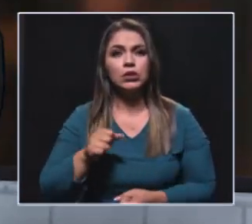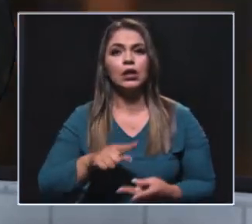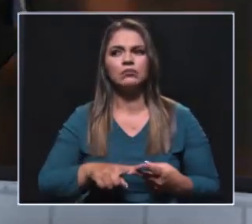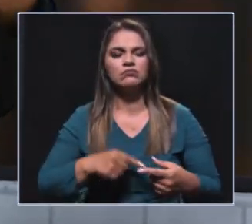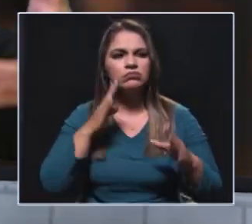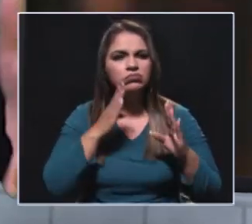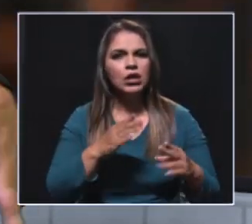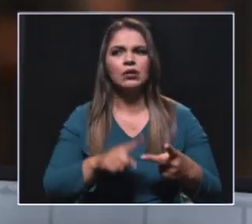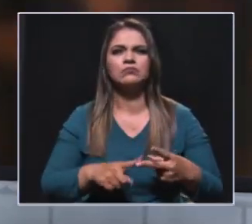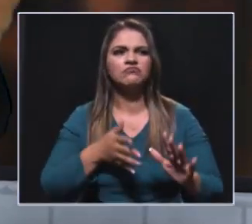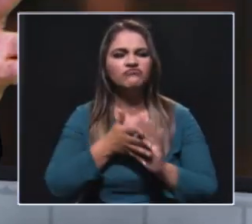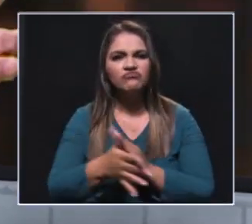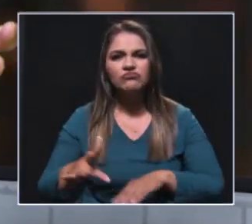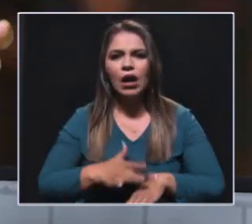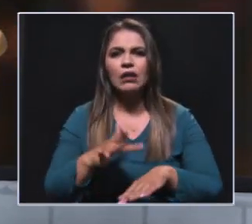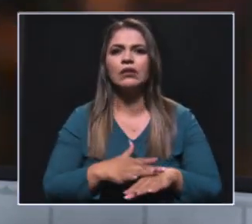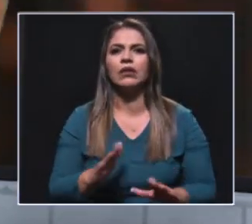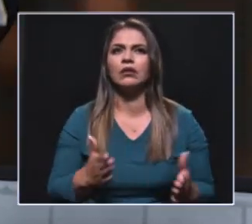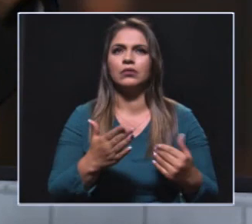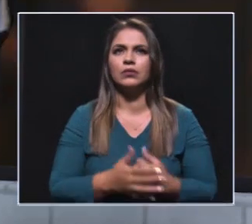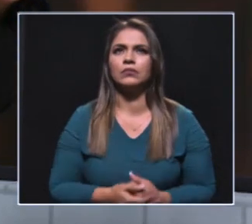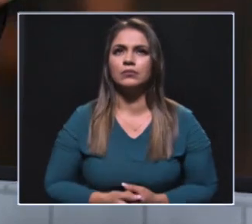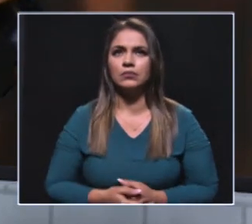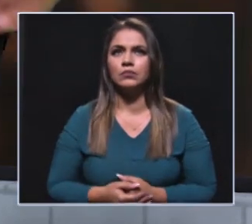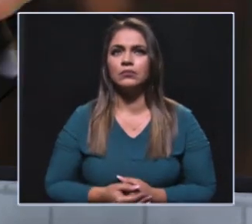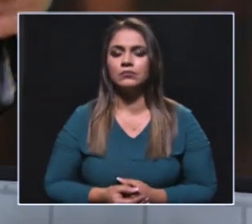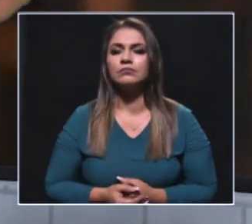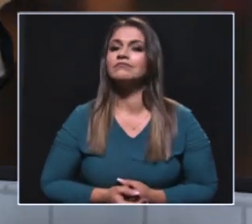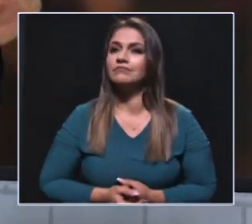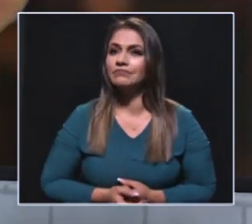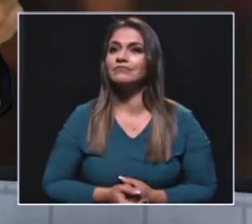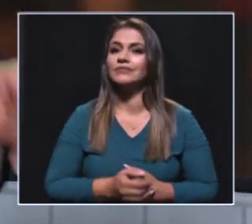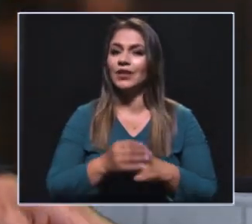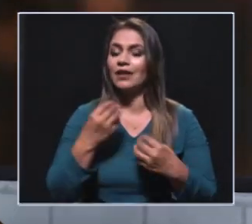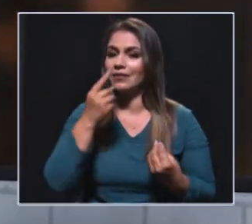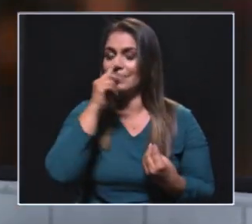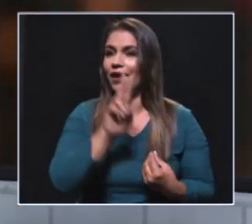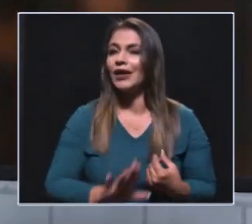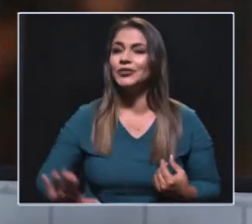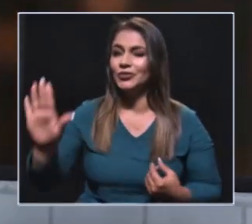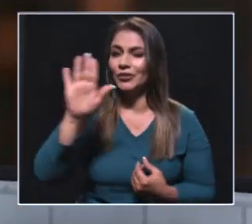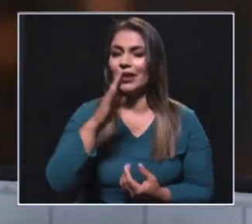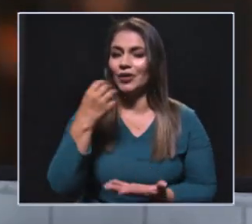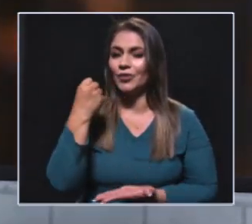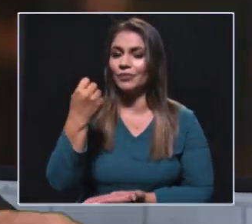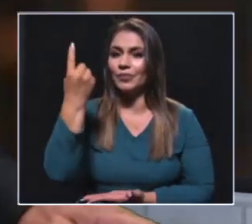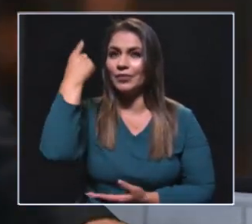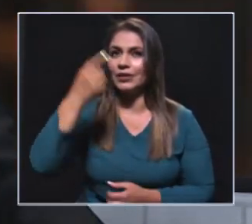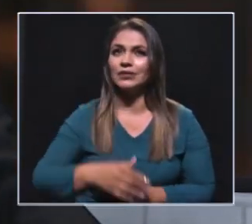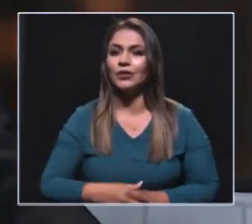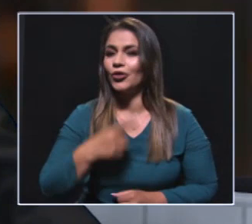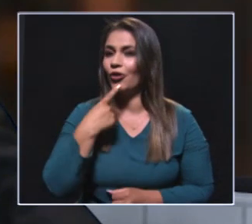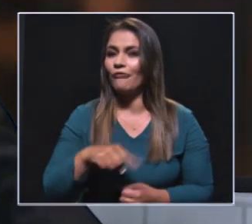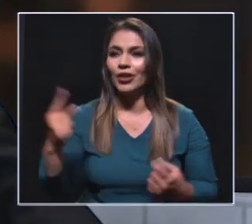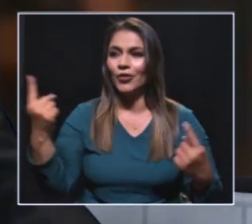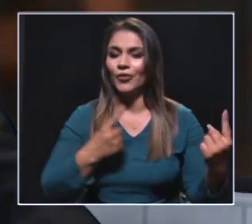estuvo ahí, dio las palabras de aliento, inclusive preocupado que hasta por los avales, a los avales a nivel nacional, ni siquiera las directivas departamentales pudieron